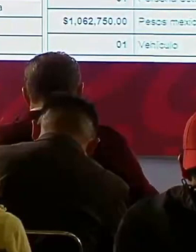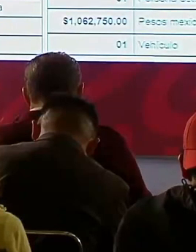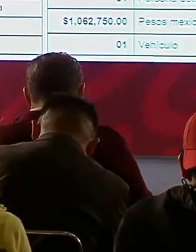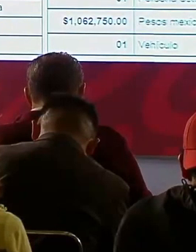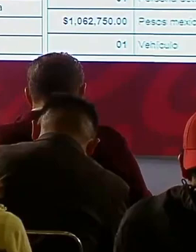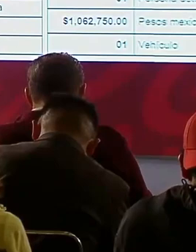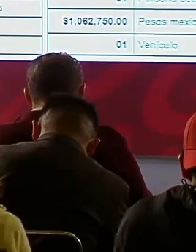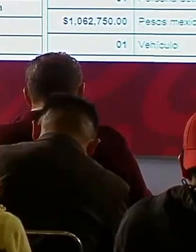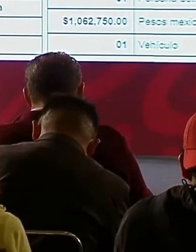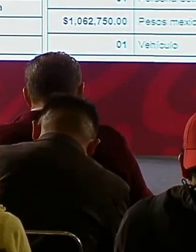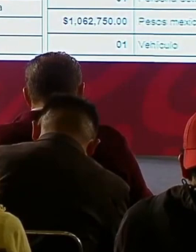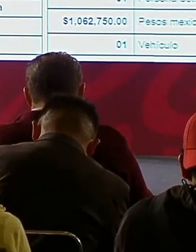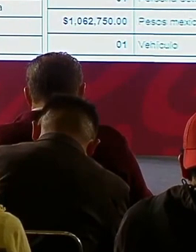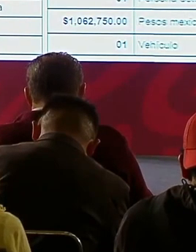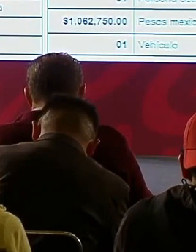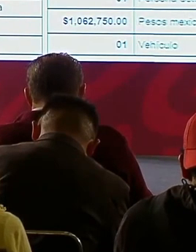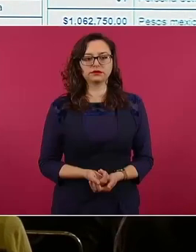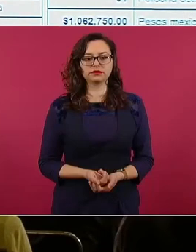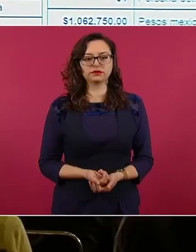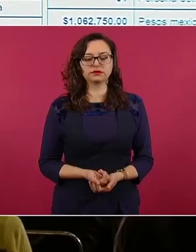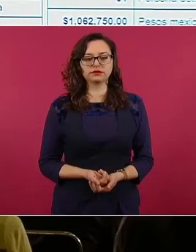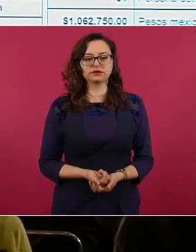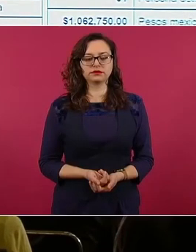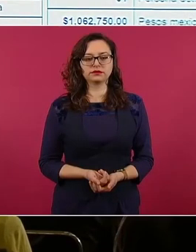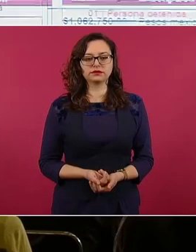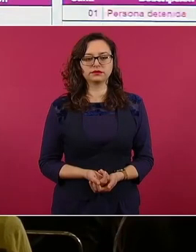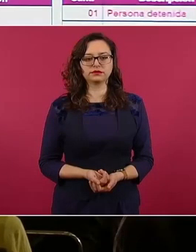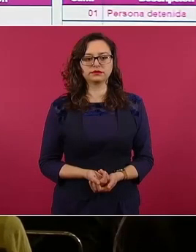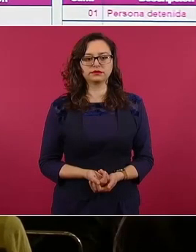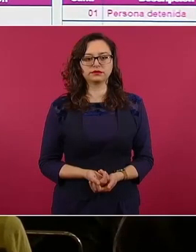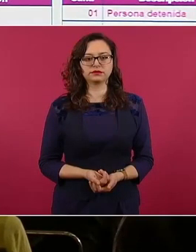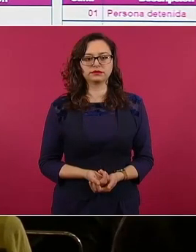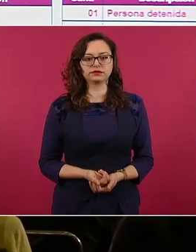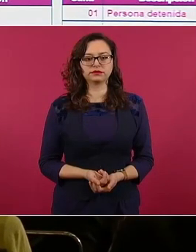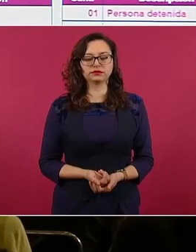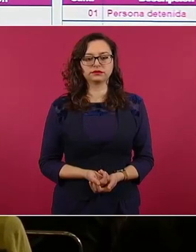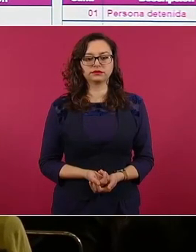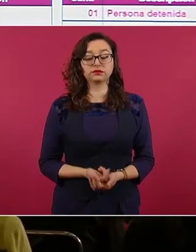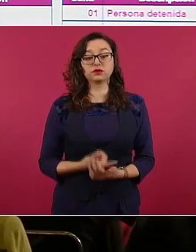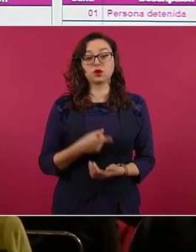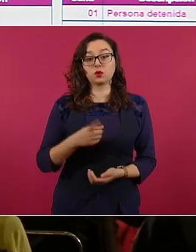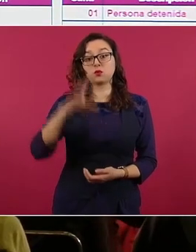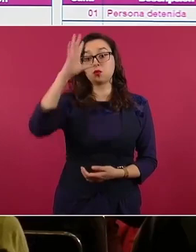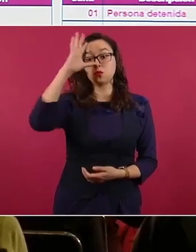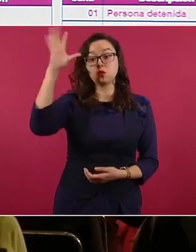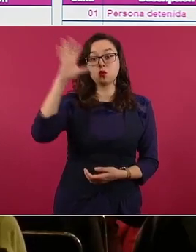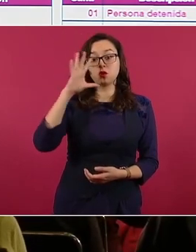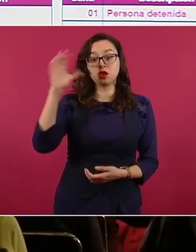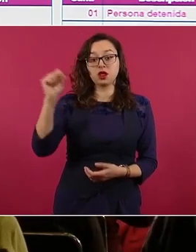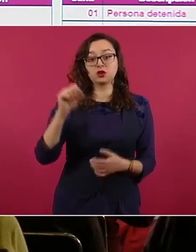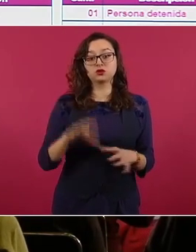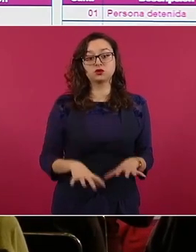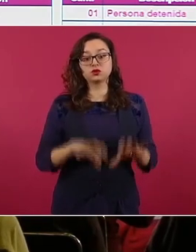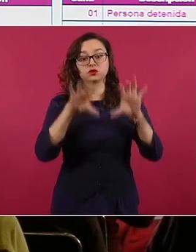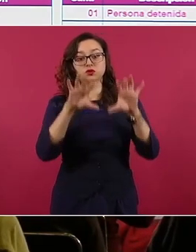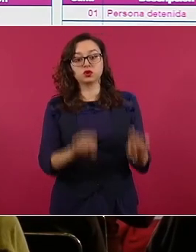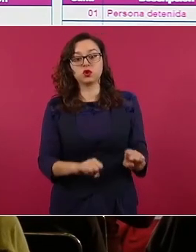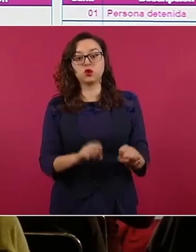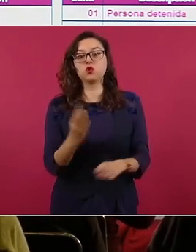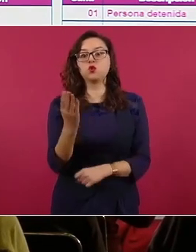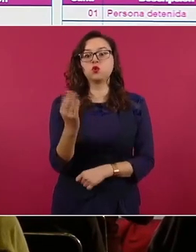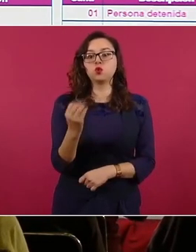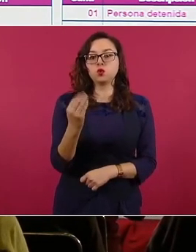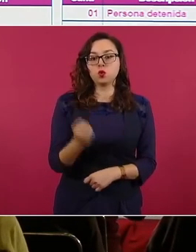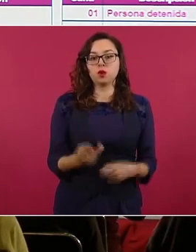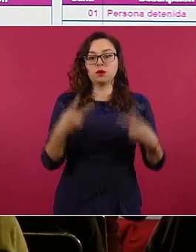sin acreditar su legal procedencia. Siguiente. En Cuautla, Morelos, fueron detenidas nueve personas con